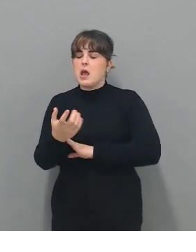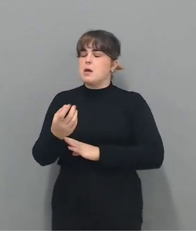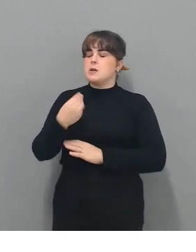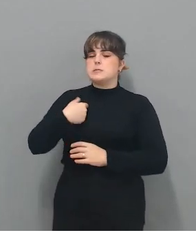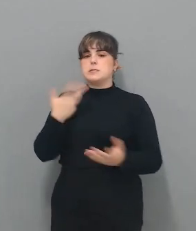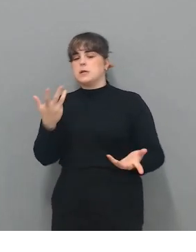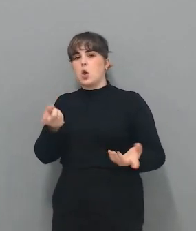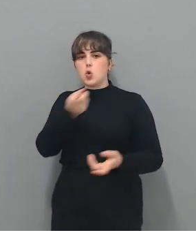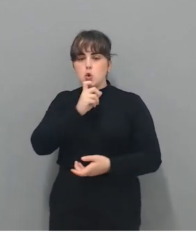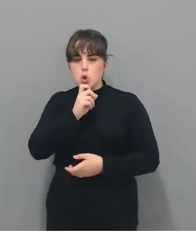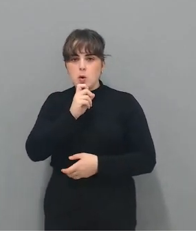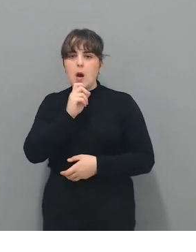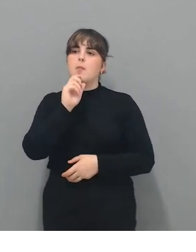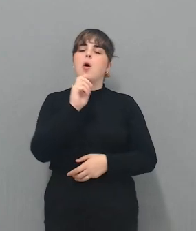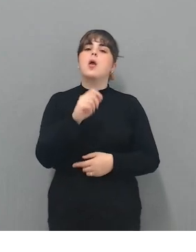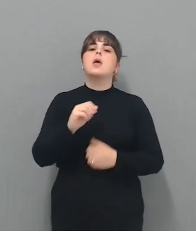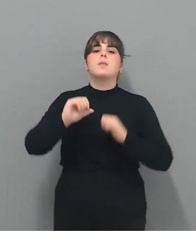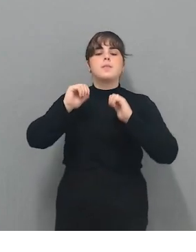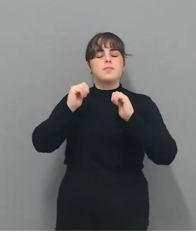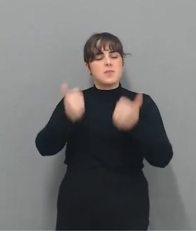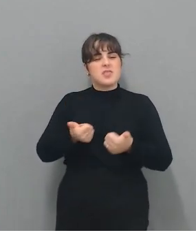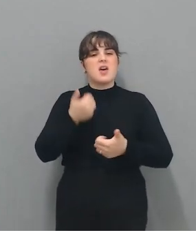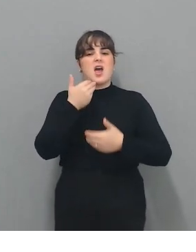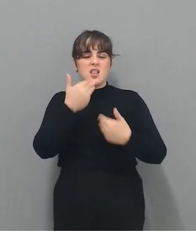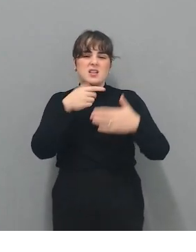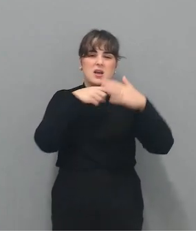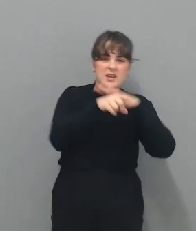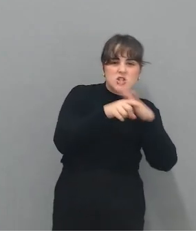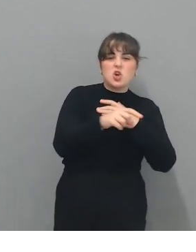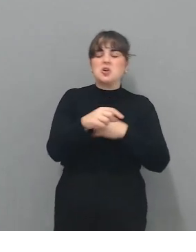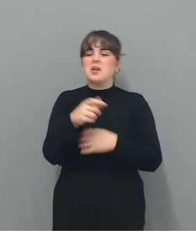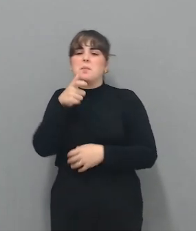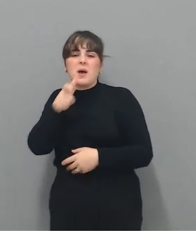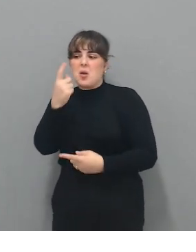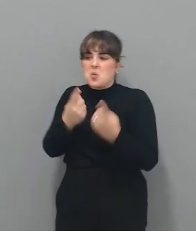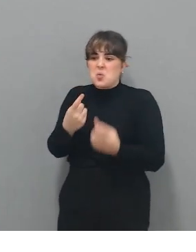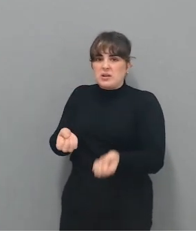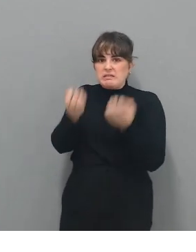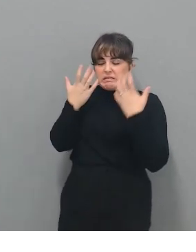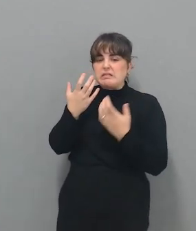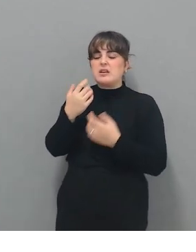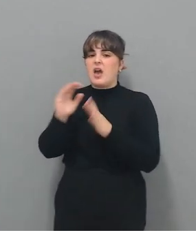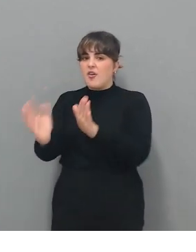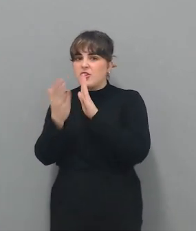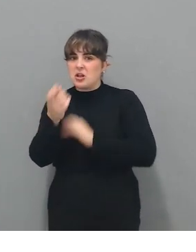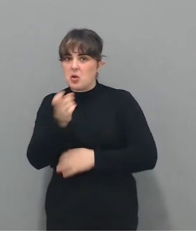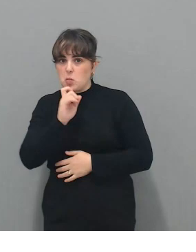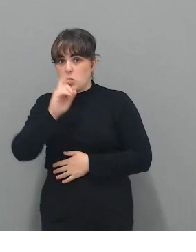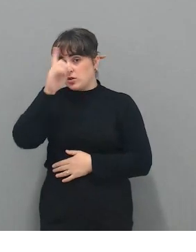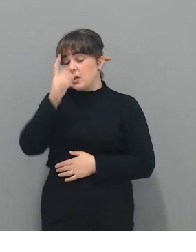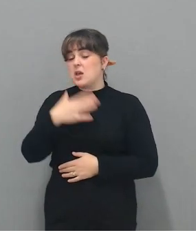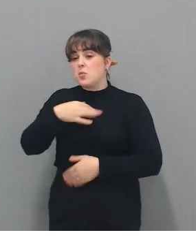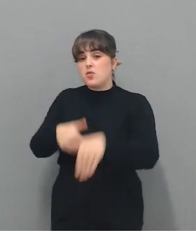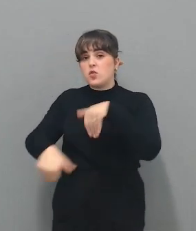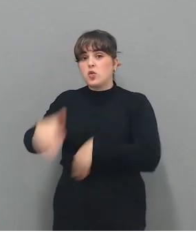conceptos, a trámites, a gestiones que no saben cómo afrontar. Y que a lo mejor pueden fracasar en sus proyectos por no